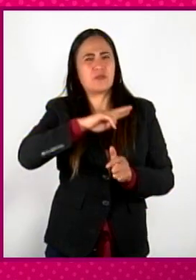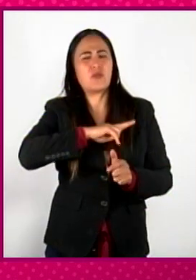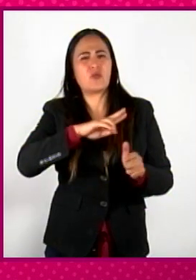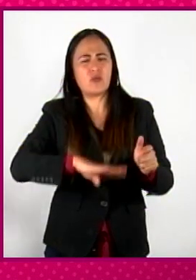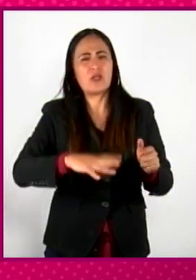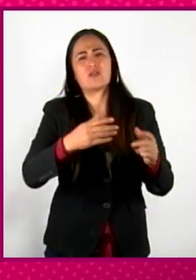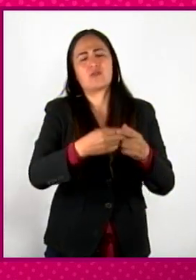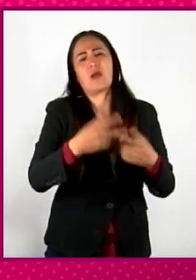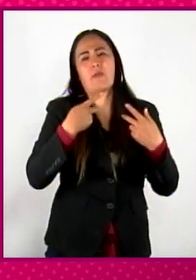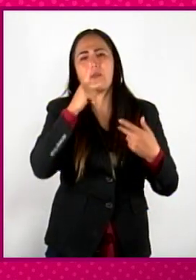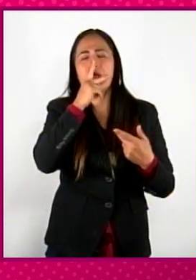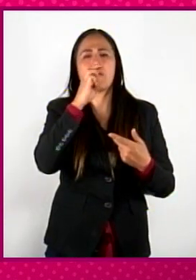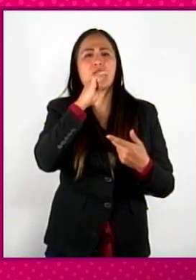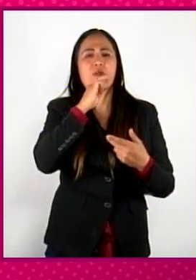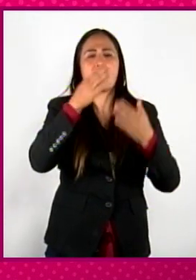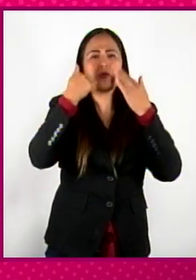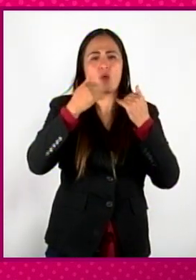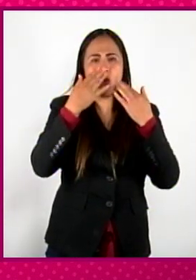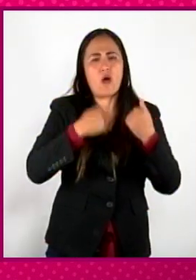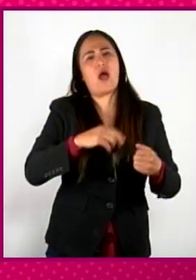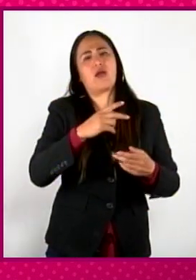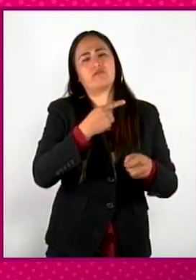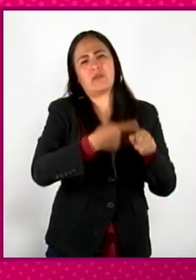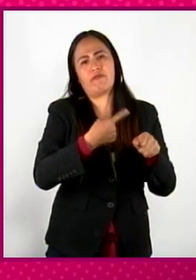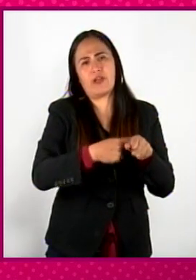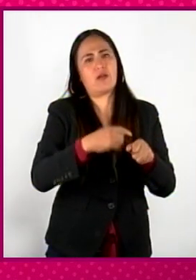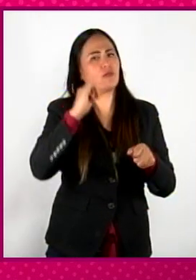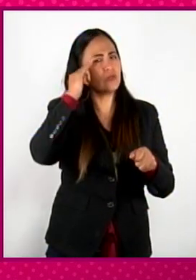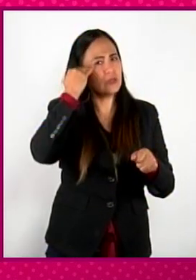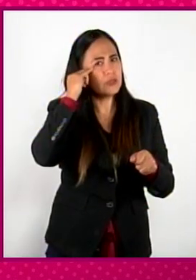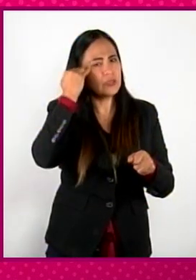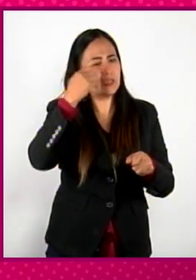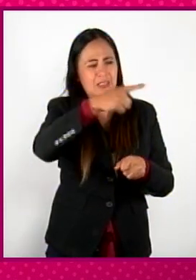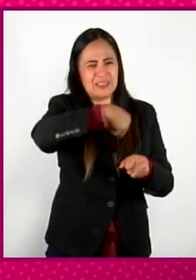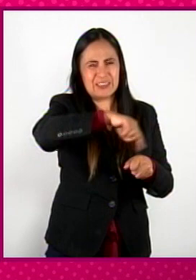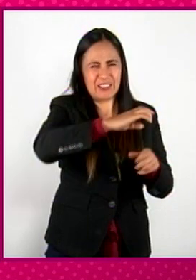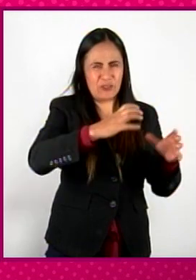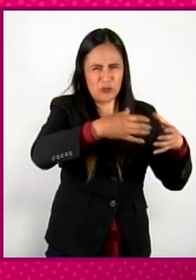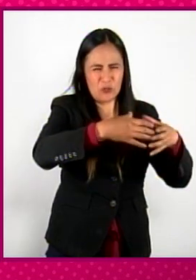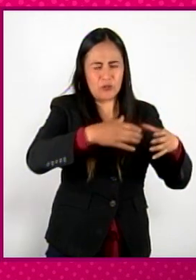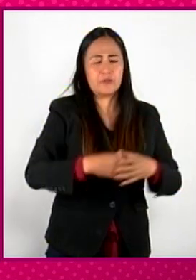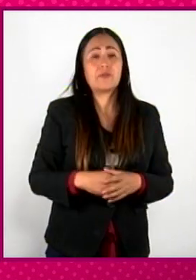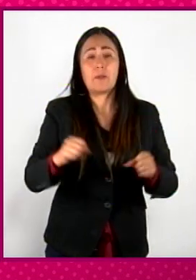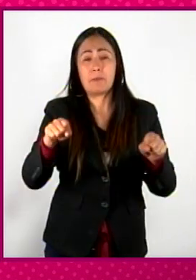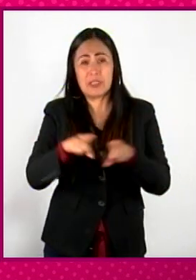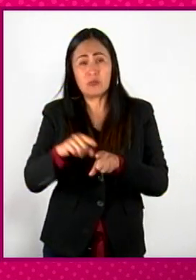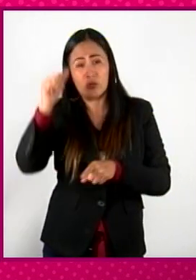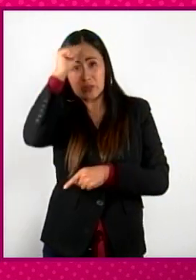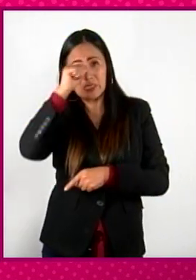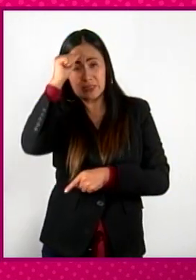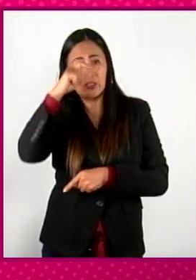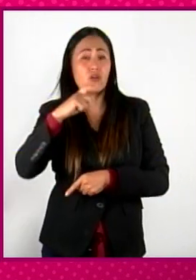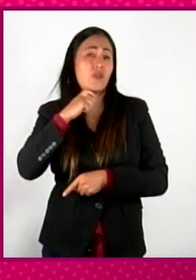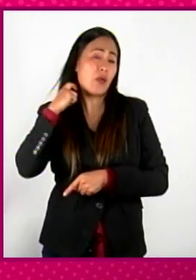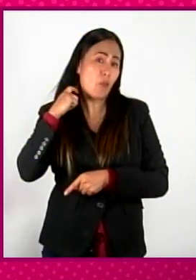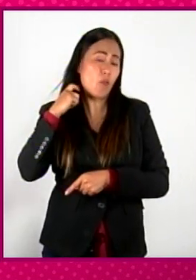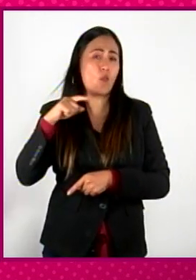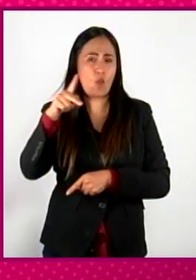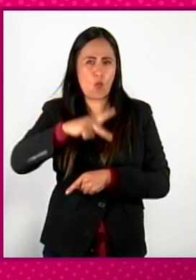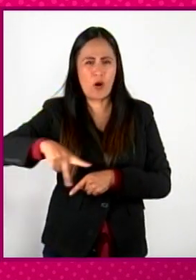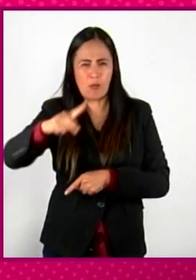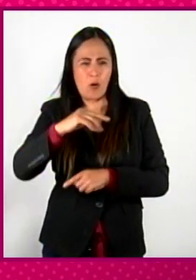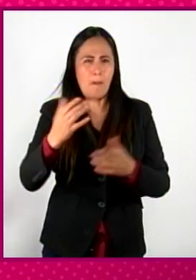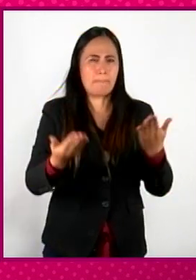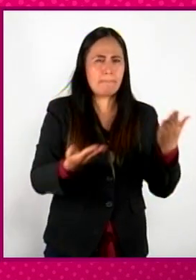enfermos y los indígenas. Entonces había varios mecanismos, incluso el mismo cura del pueblo muchas veces fungía como un